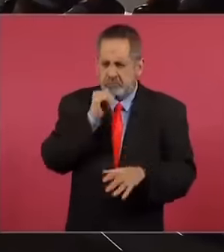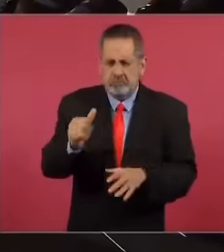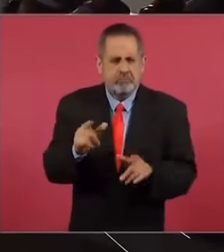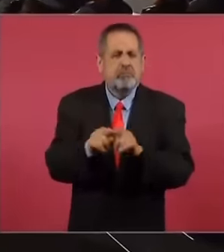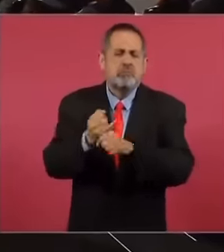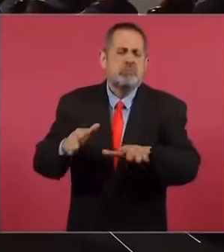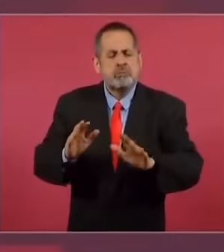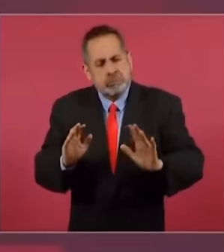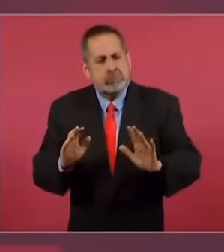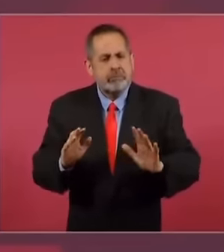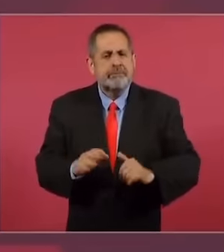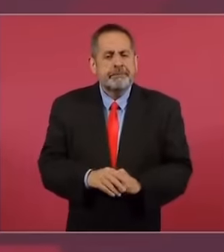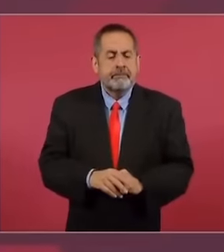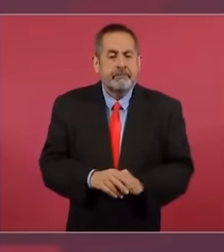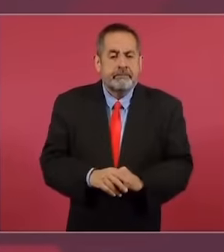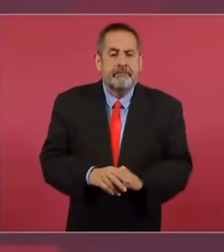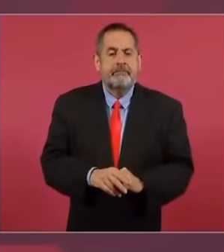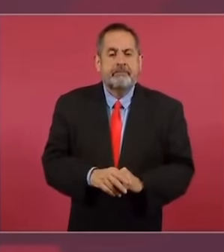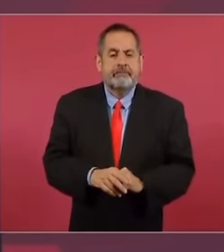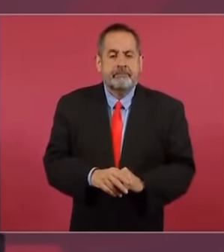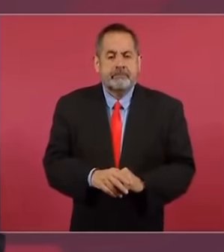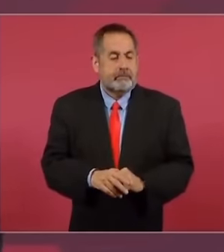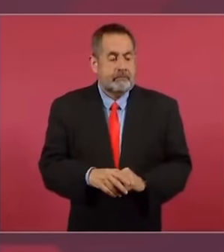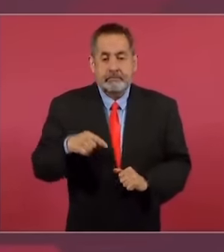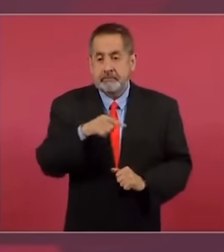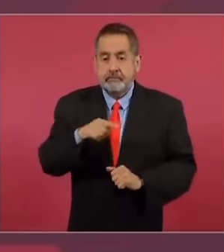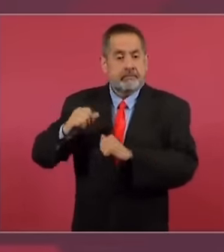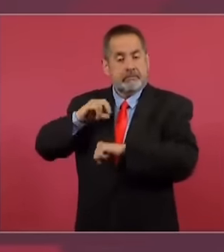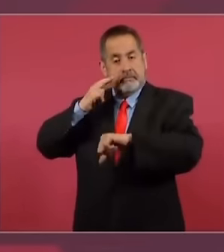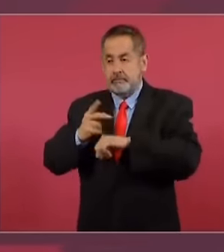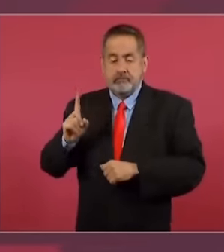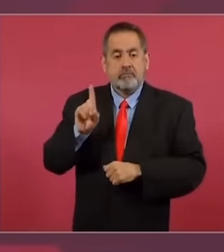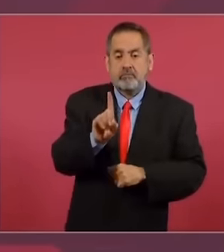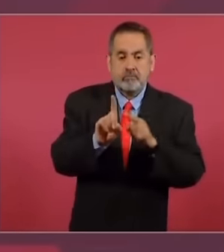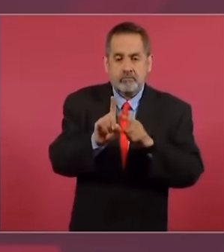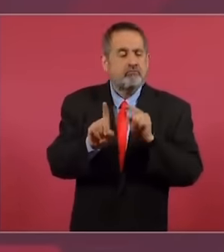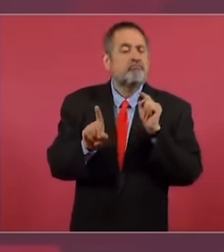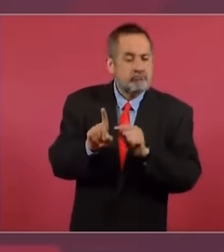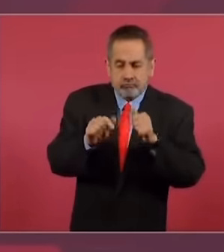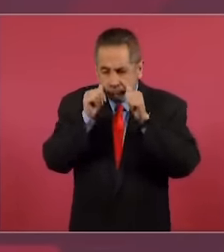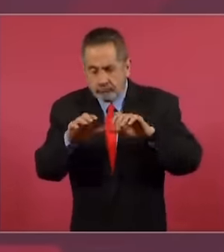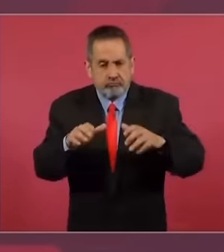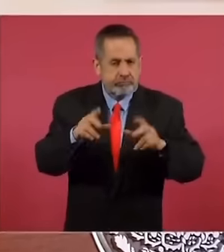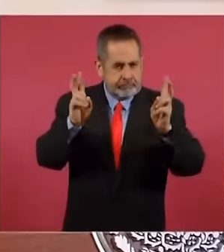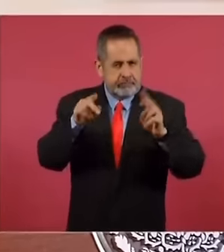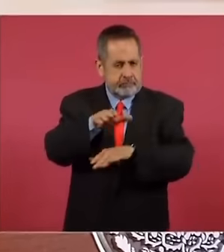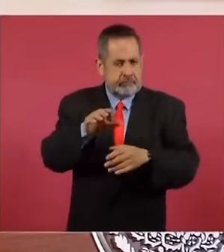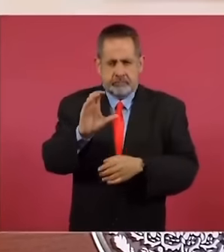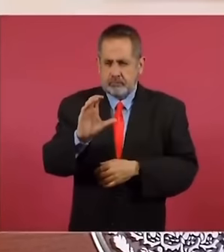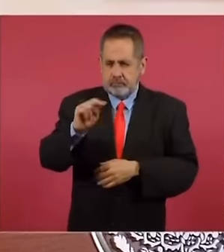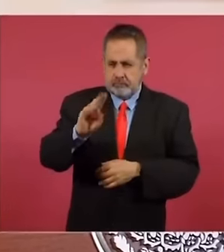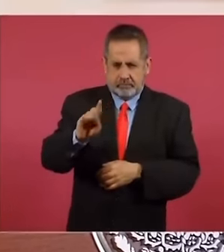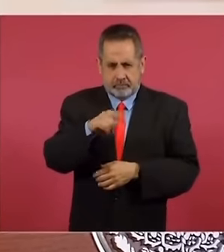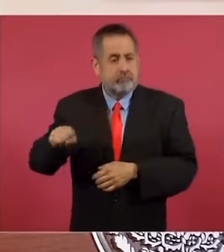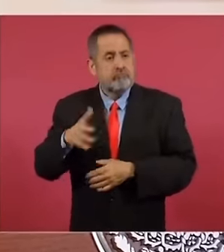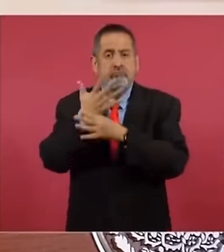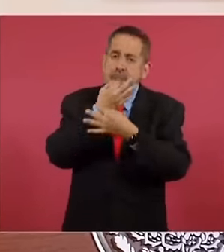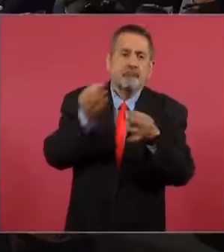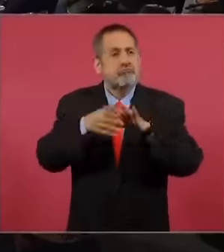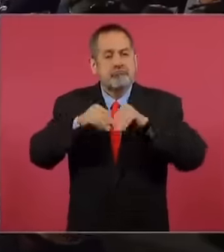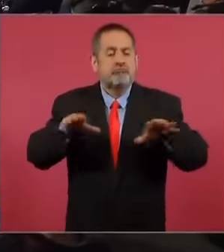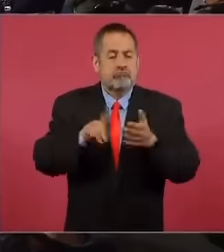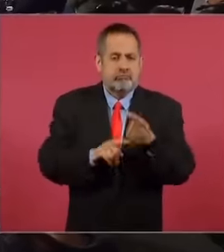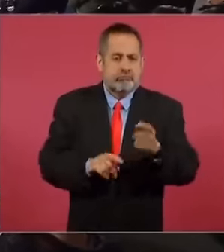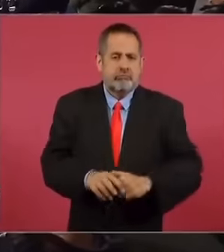suficiente, sale la encargada de atender el tema de desaparecidos a declarar…